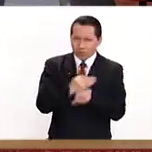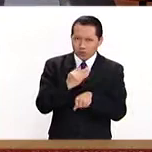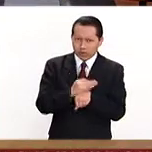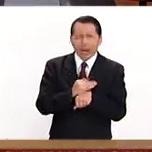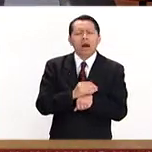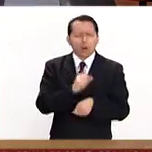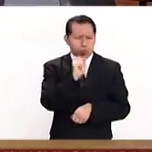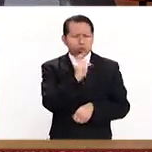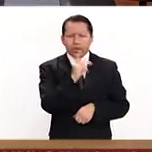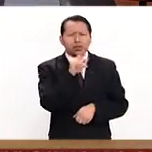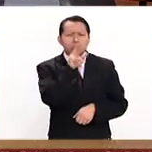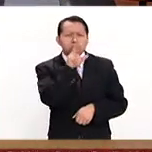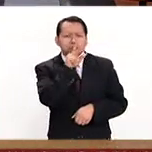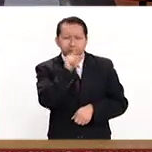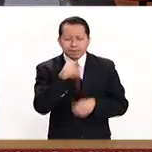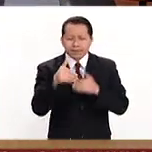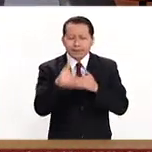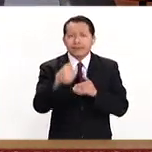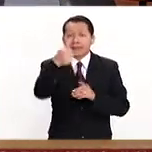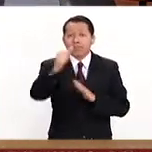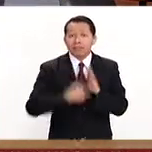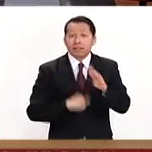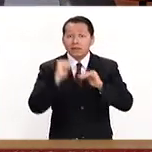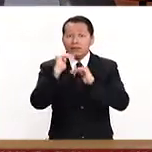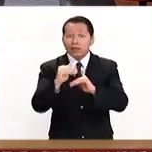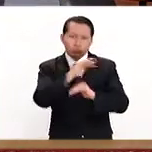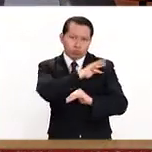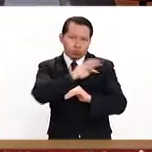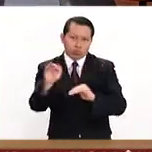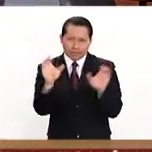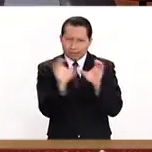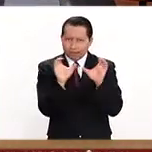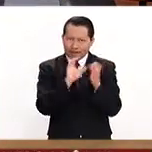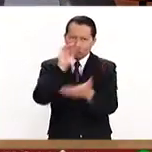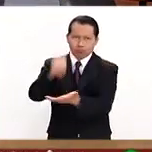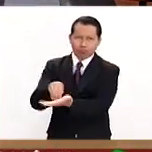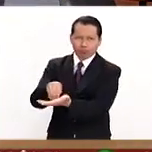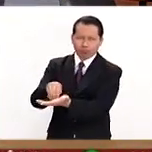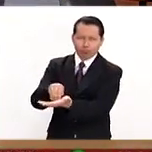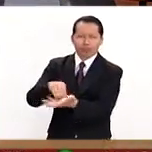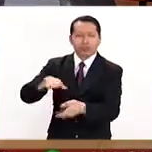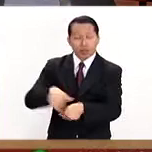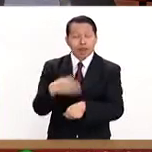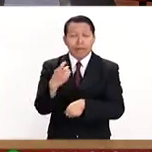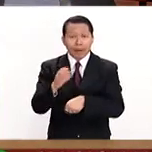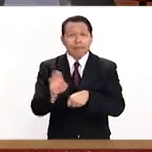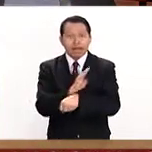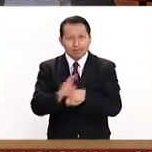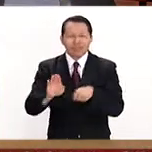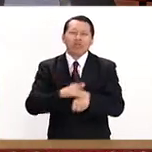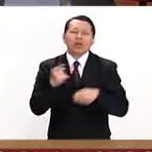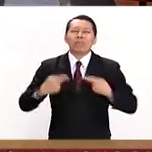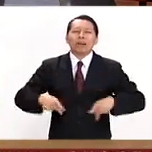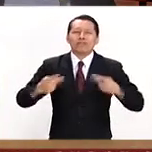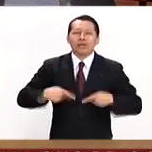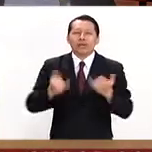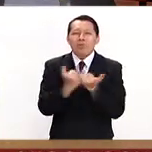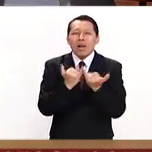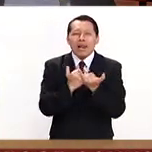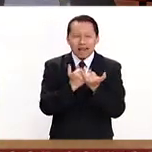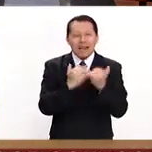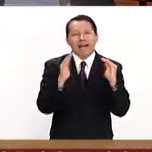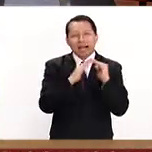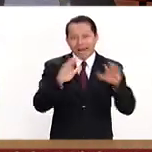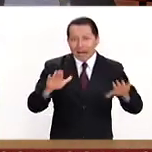meses para que lo puedan subir. Y esto nos viene a beneficiar a las personas que se vienen migrando. Y esto es algo que